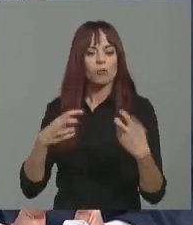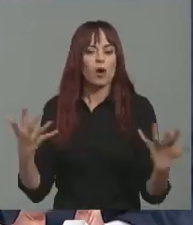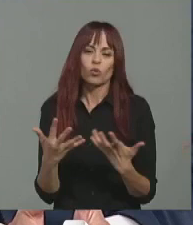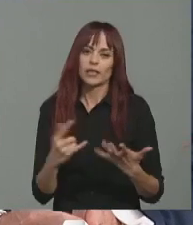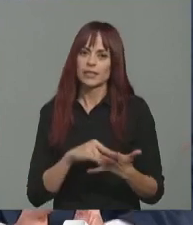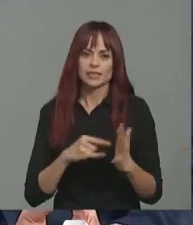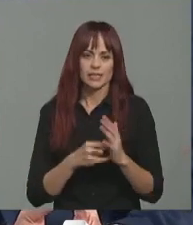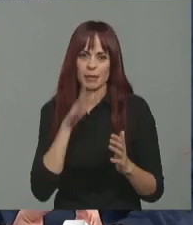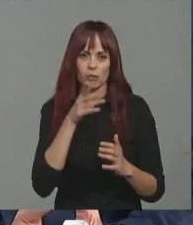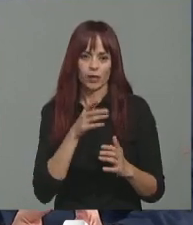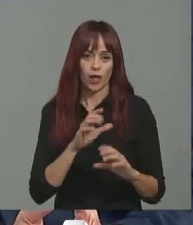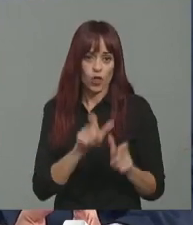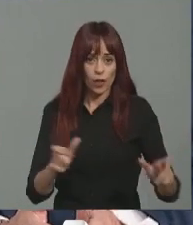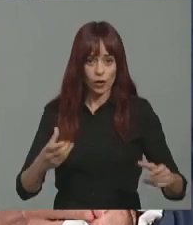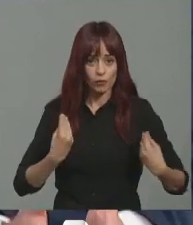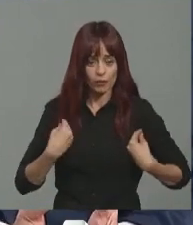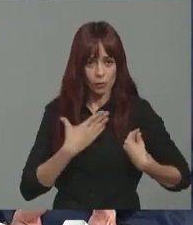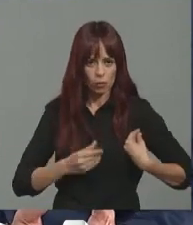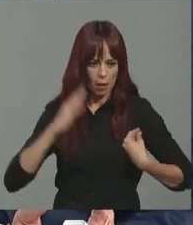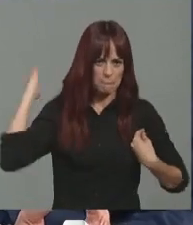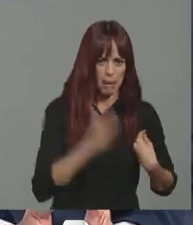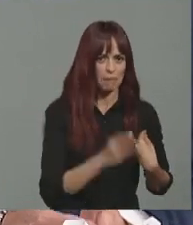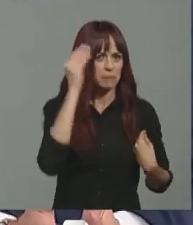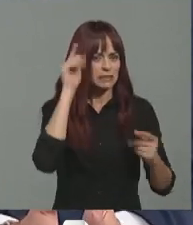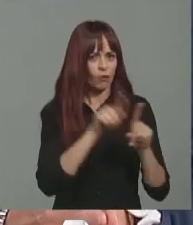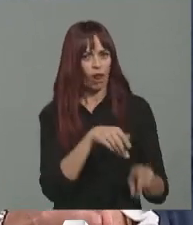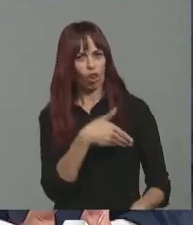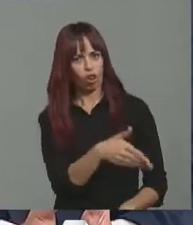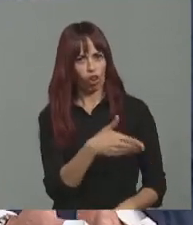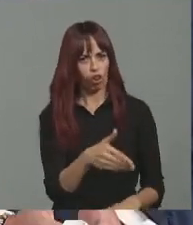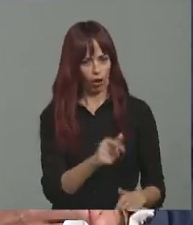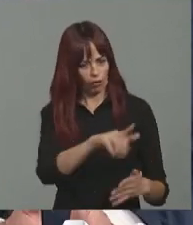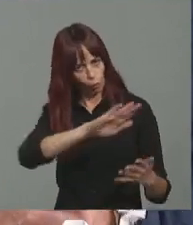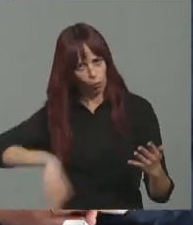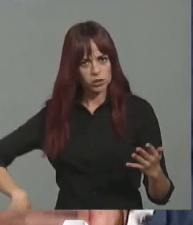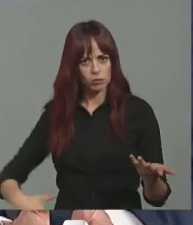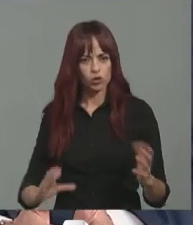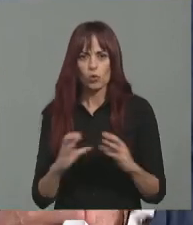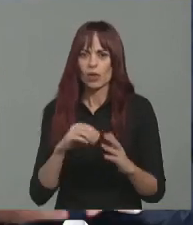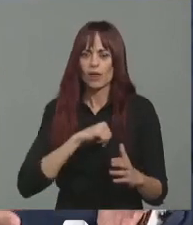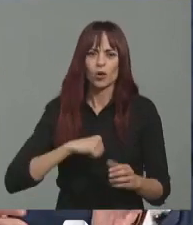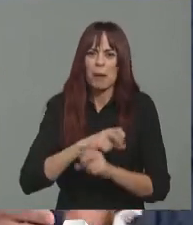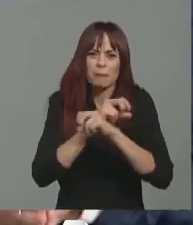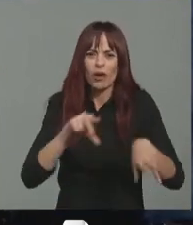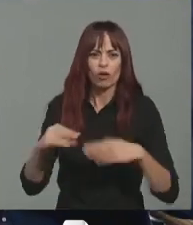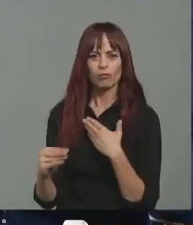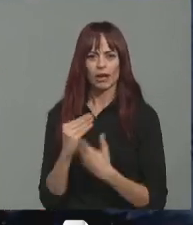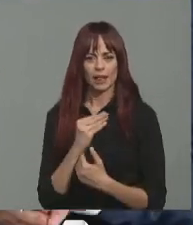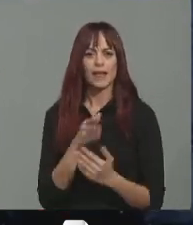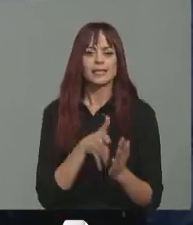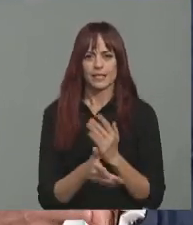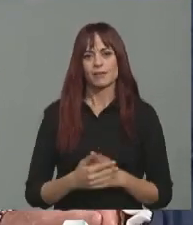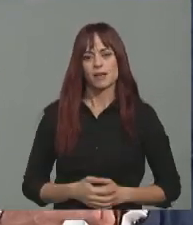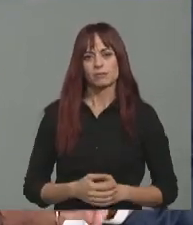sistema que maltrata a los ciudadanos de la región de Murcia, que los considera ciudadanos de segunda y que los tiene a la cola. Somos la comunidad autónoma peor financiada. ¿Qué significa esto? Que